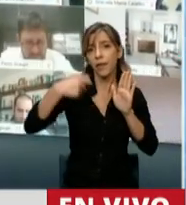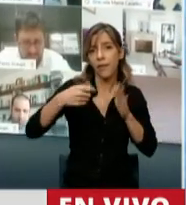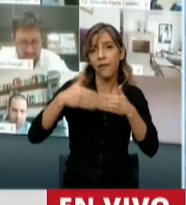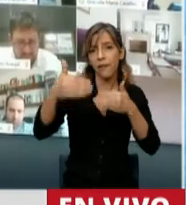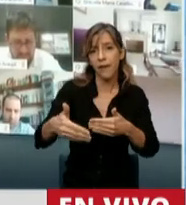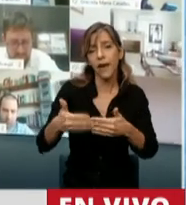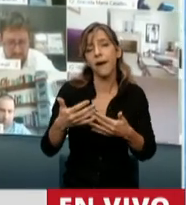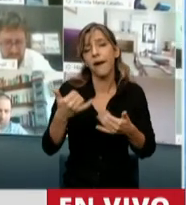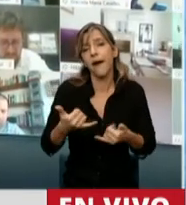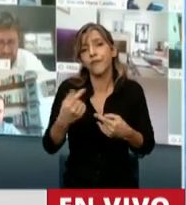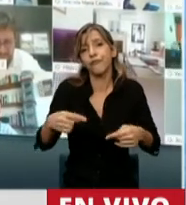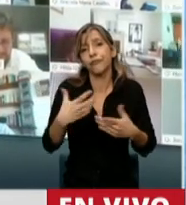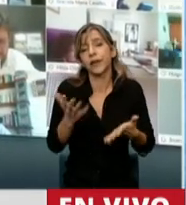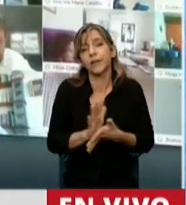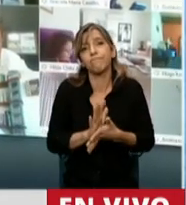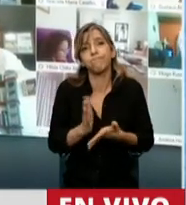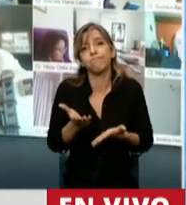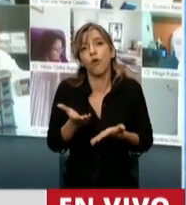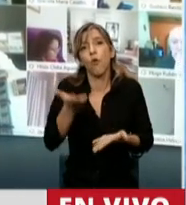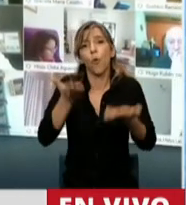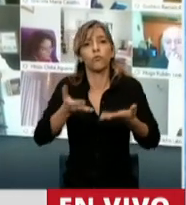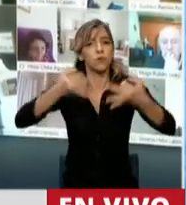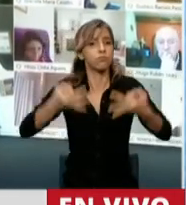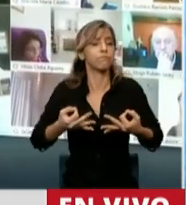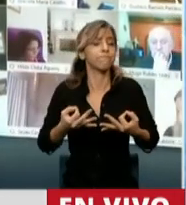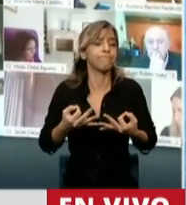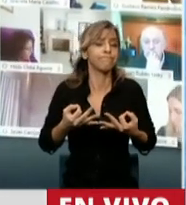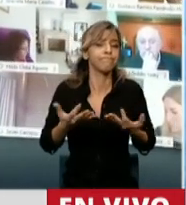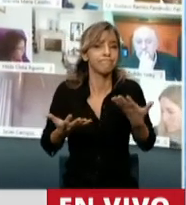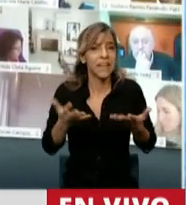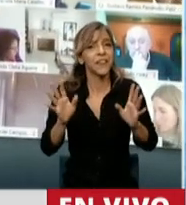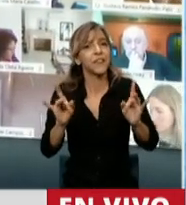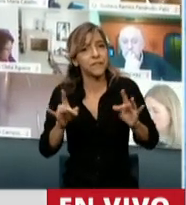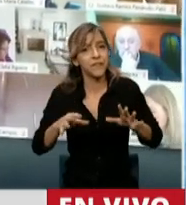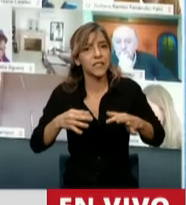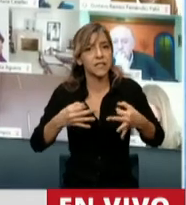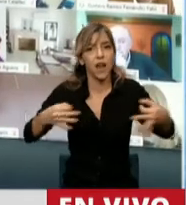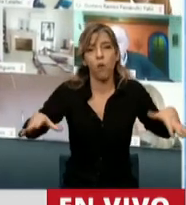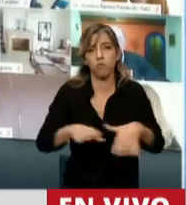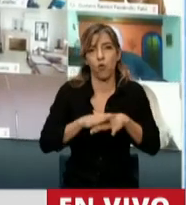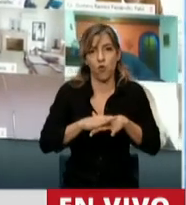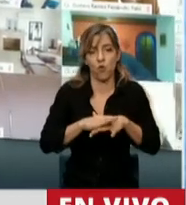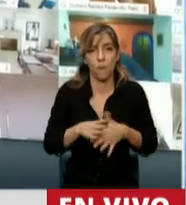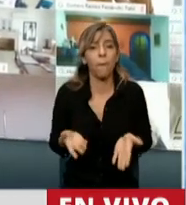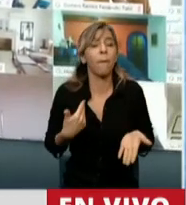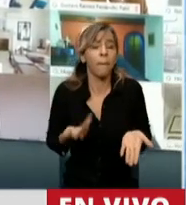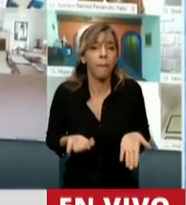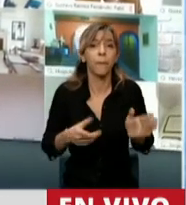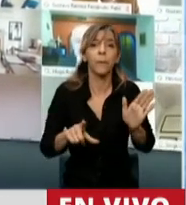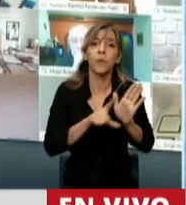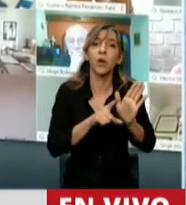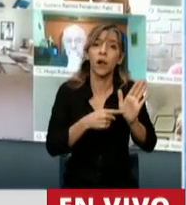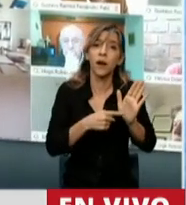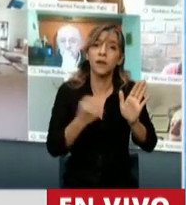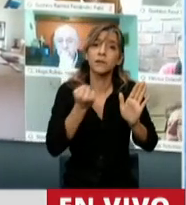pero en este articulado, en este proyecto de ley, se está premiando al contribuyente cumplidor. Y esto es muy